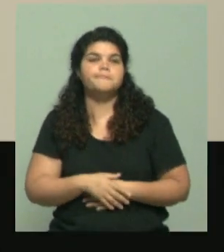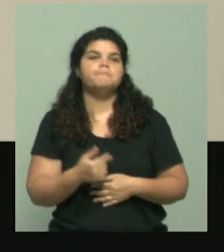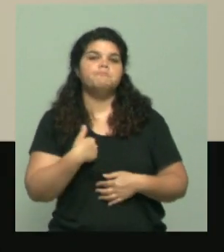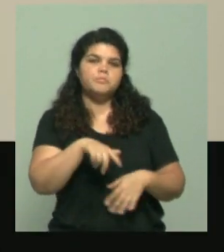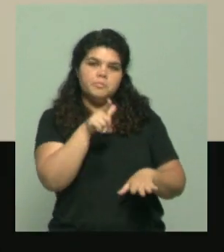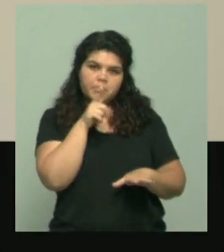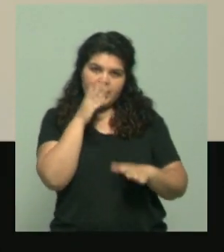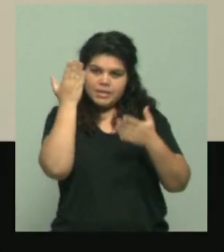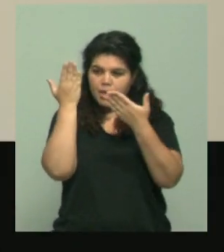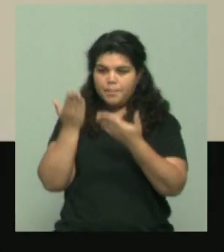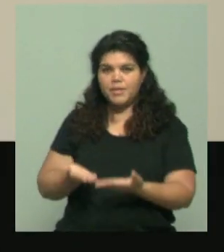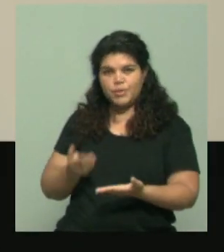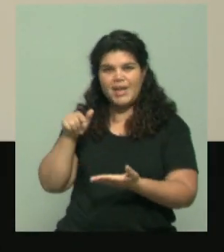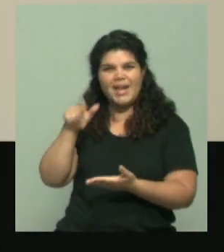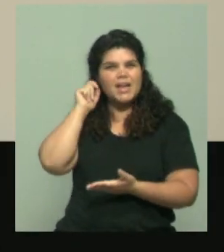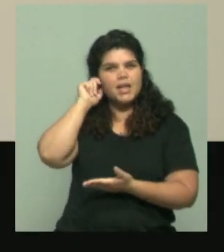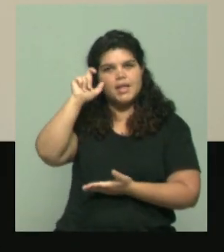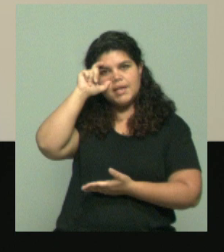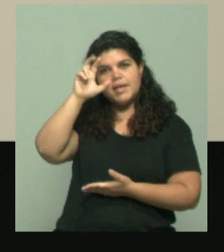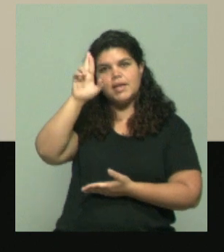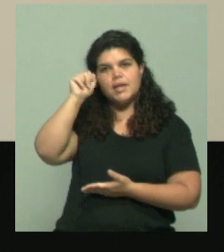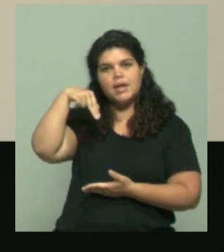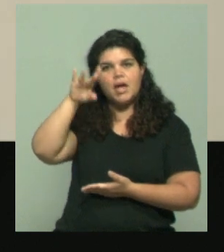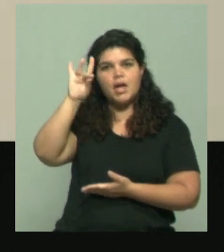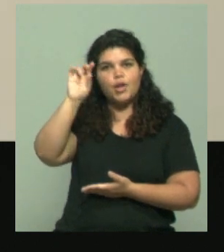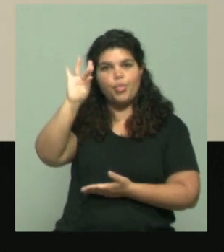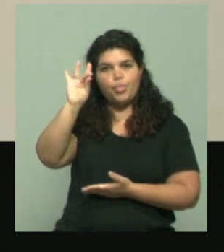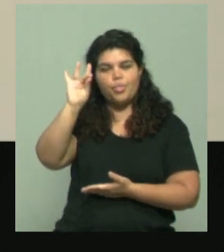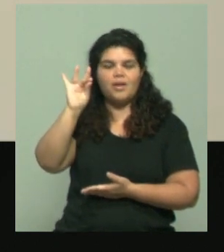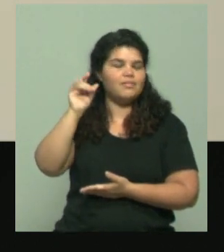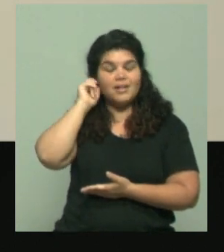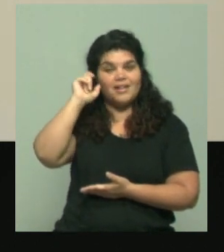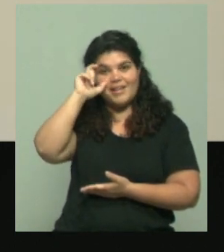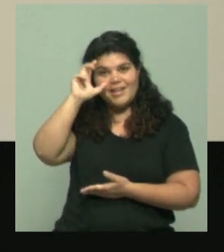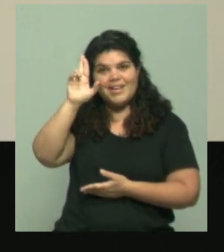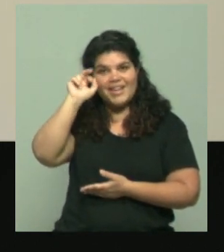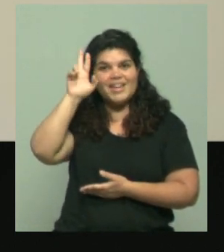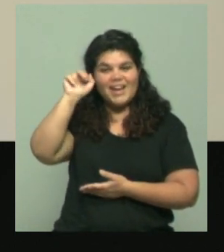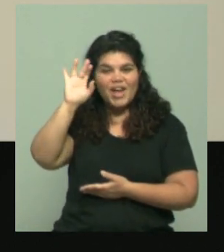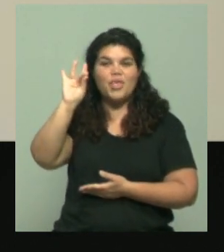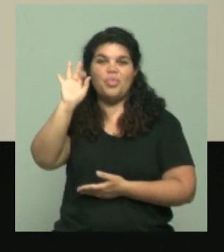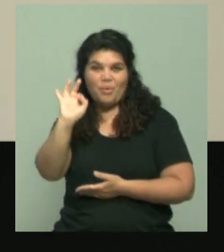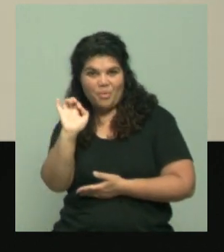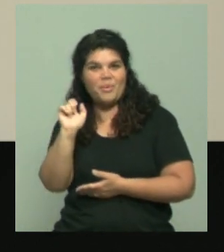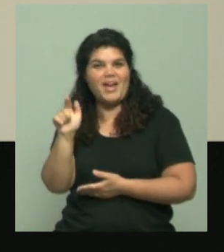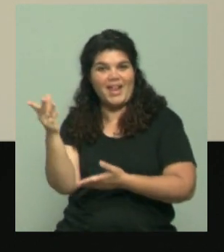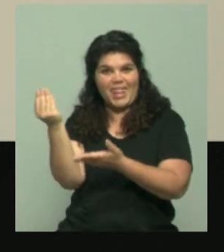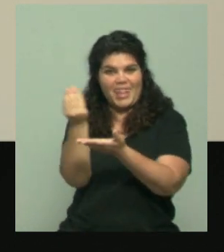con un contraste bastante institucional en el sentido de que viene de un rol